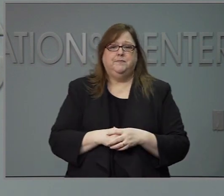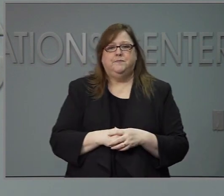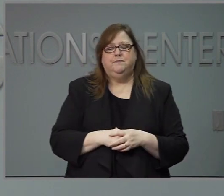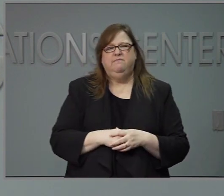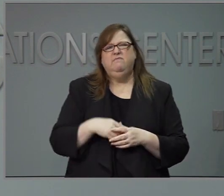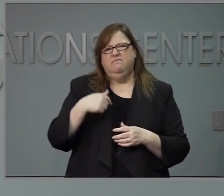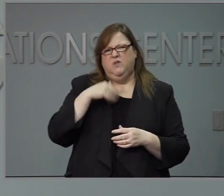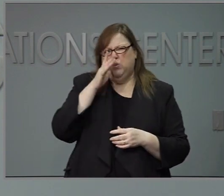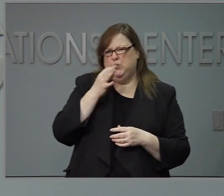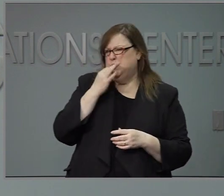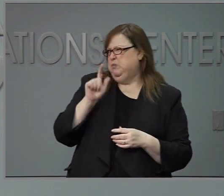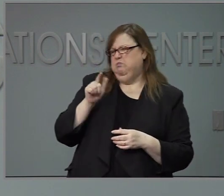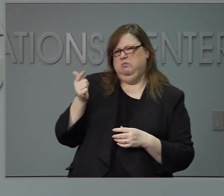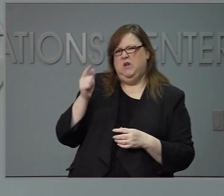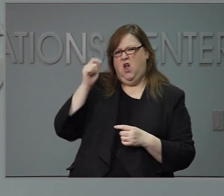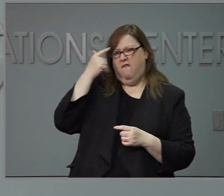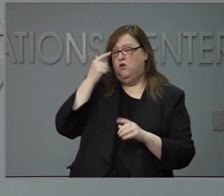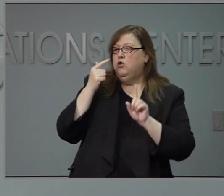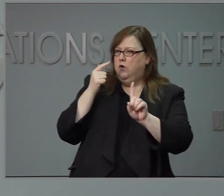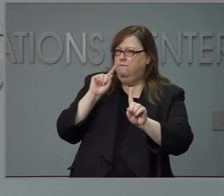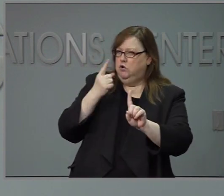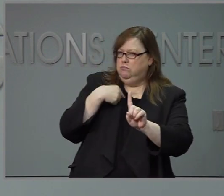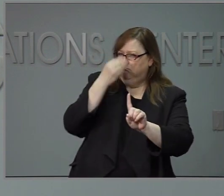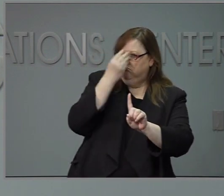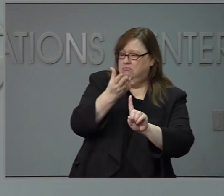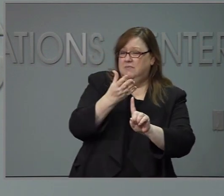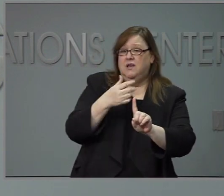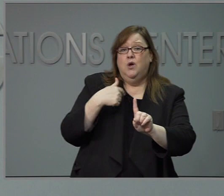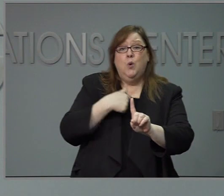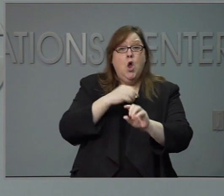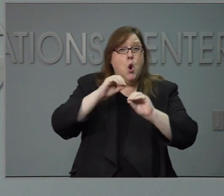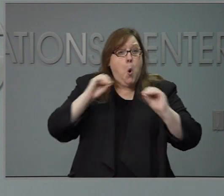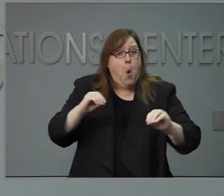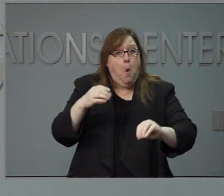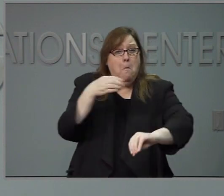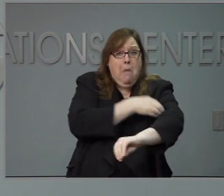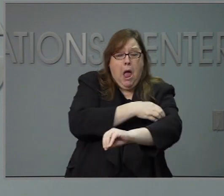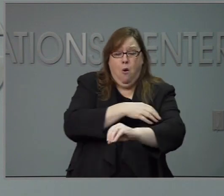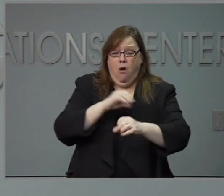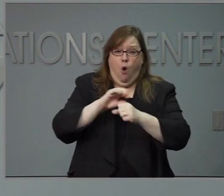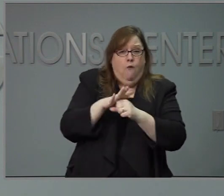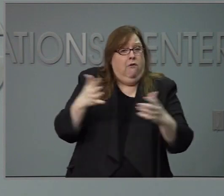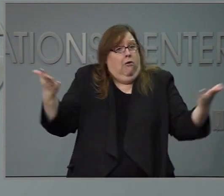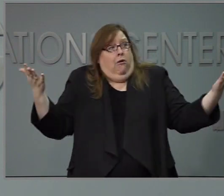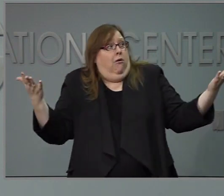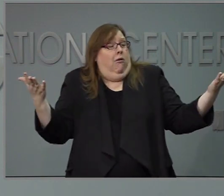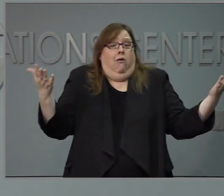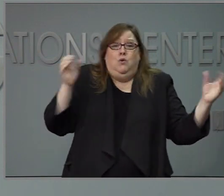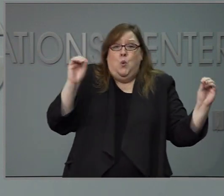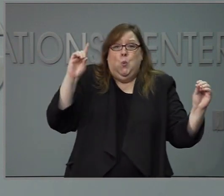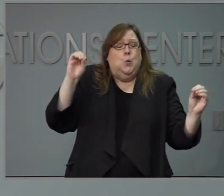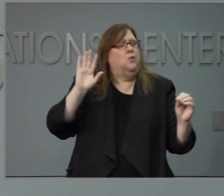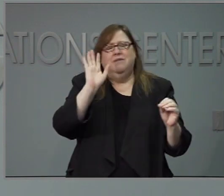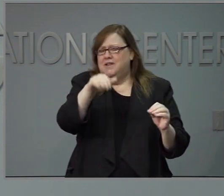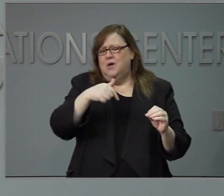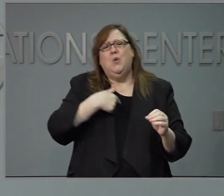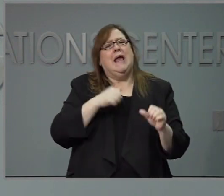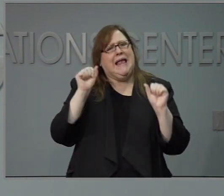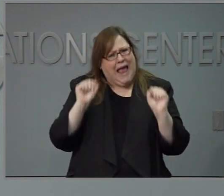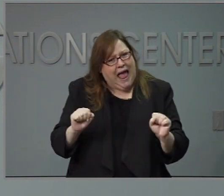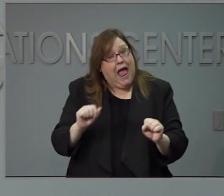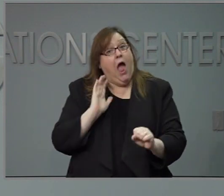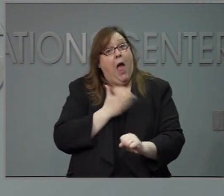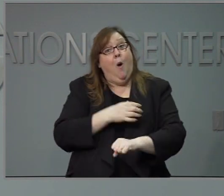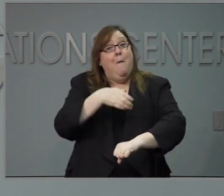que no estamos indefensos ante esta pandemia. Podemos reducir la propagación y recuperarnos. Usen su mascarilla,